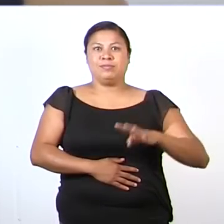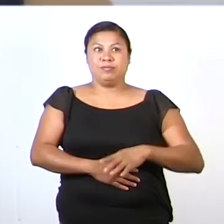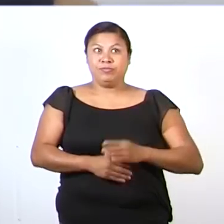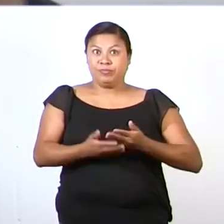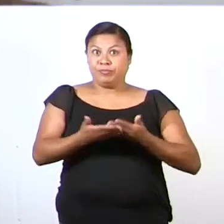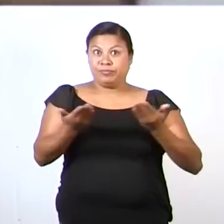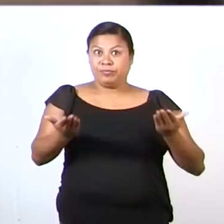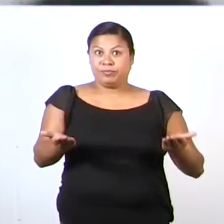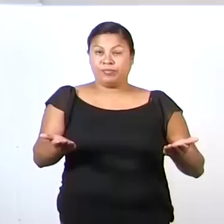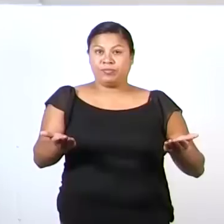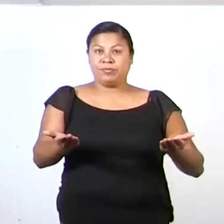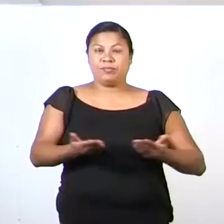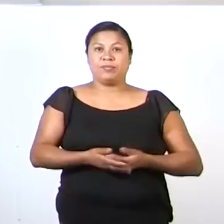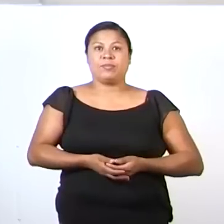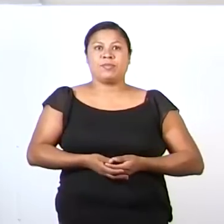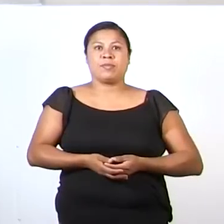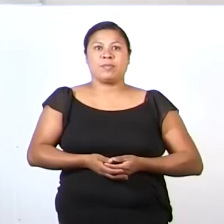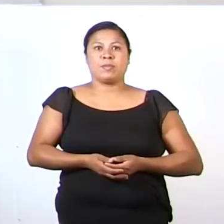continuación,